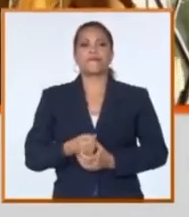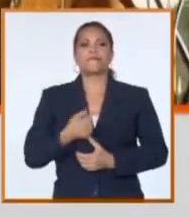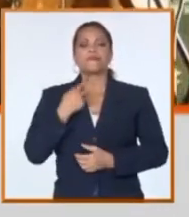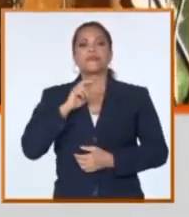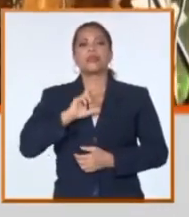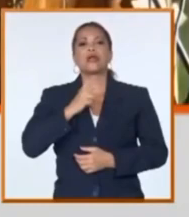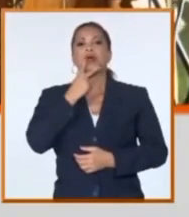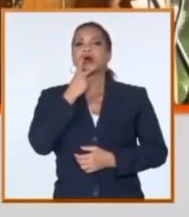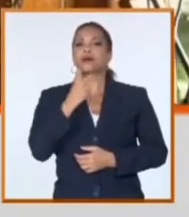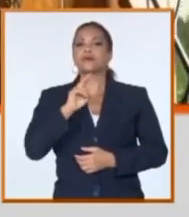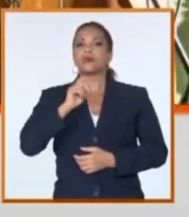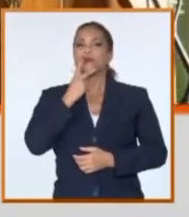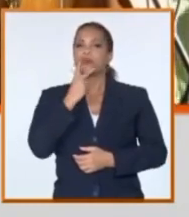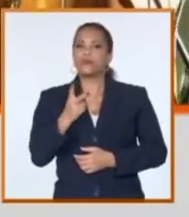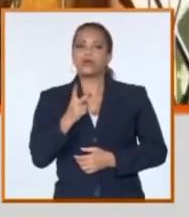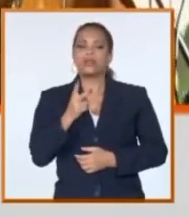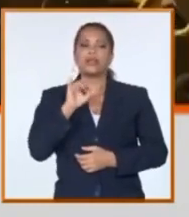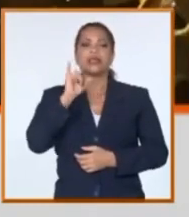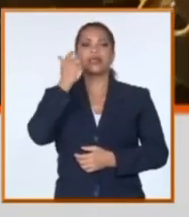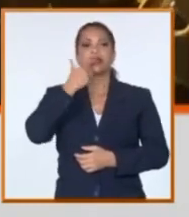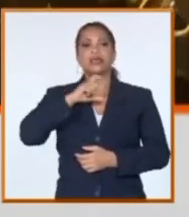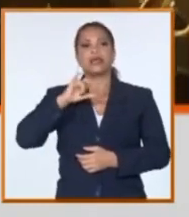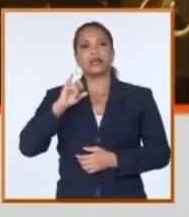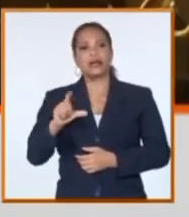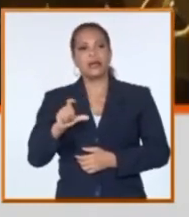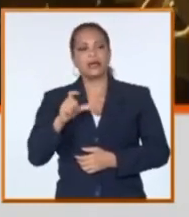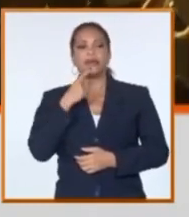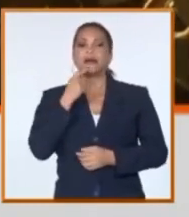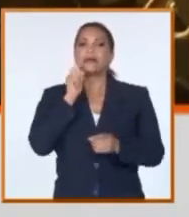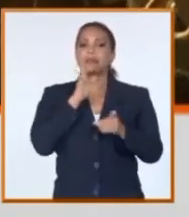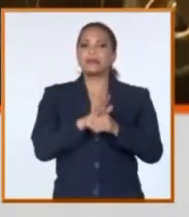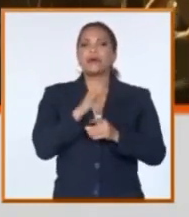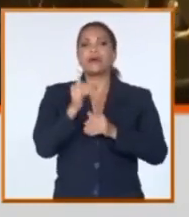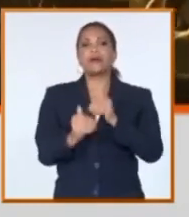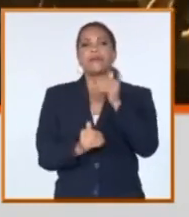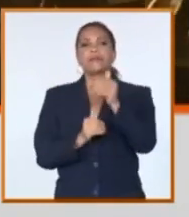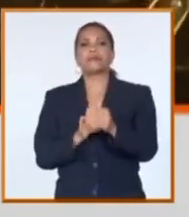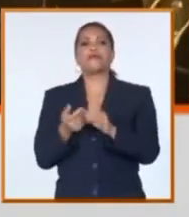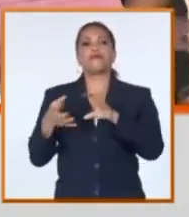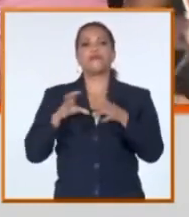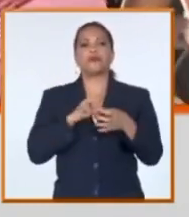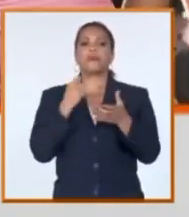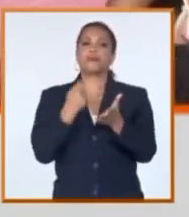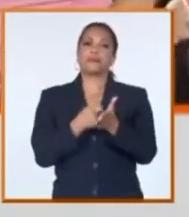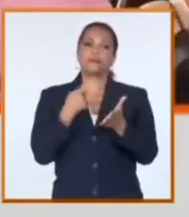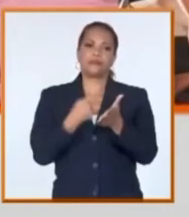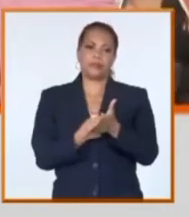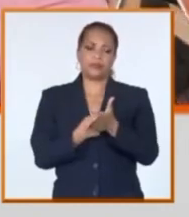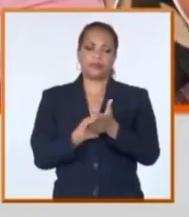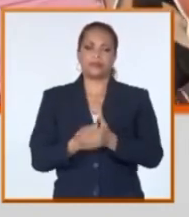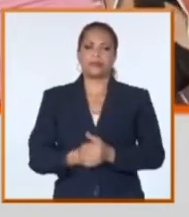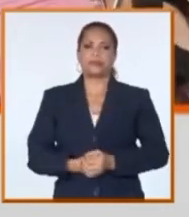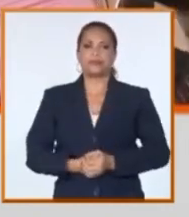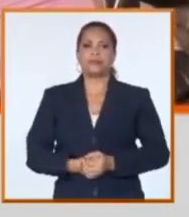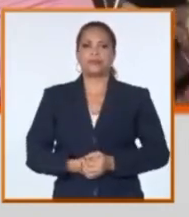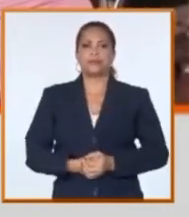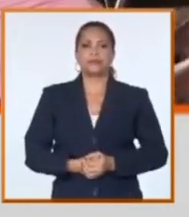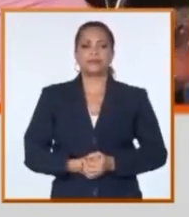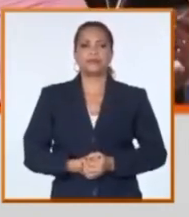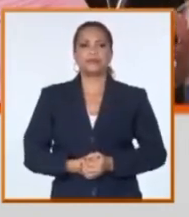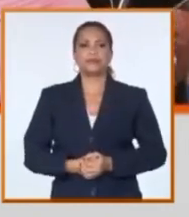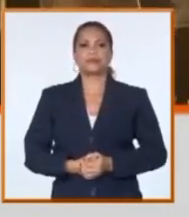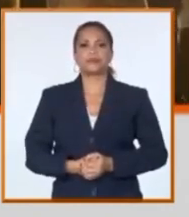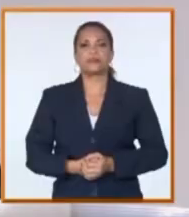del ICAI, los cineastas y otros que han iniciado poco a poco ese proceso también en este contexto de la bancarización. El problema